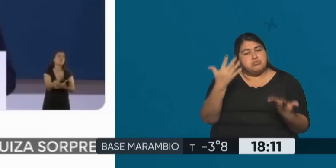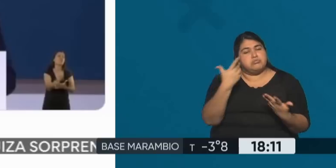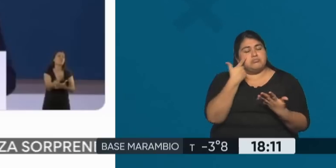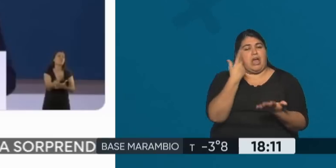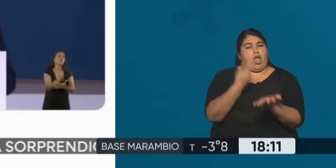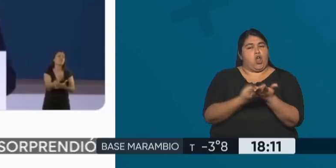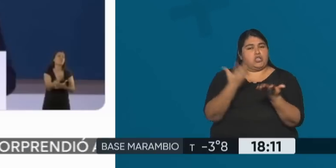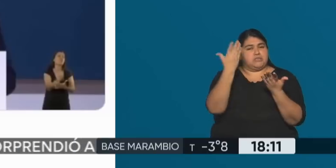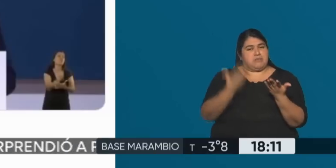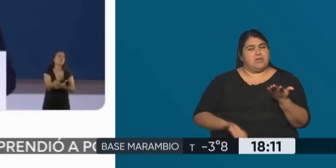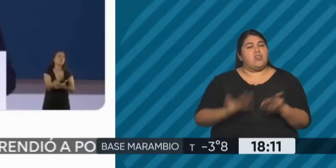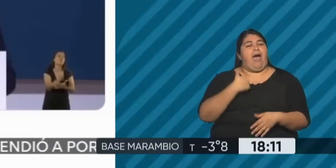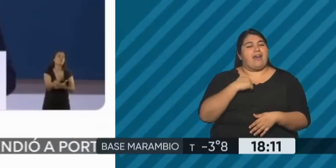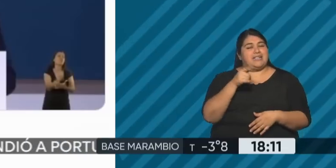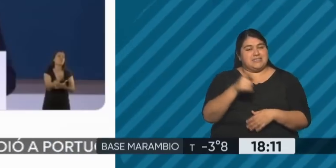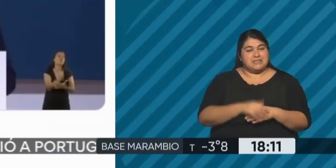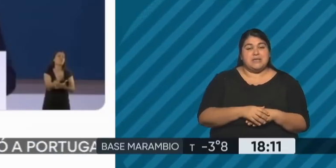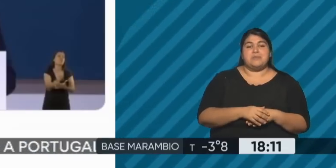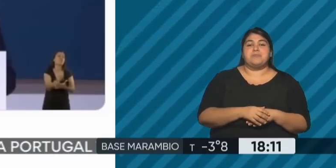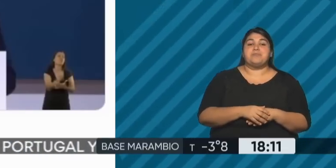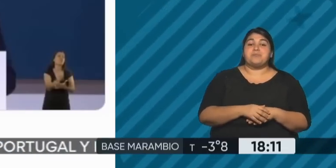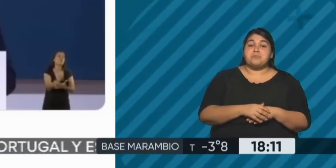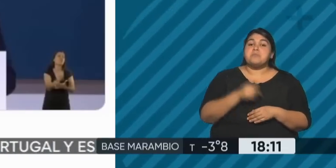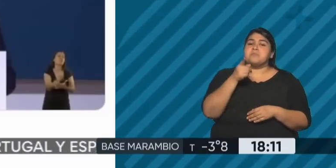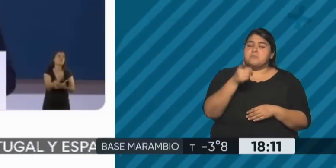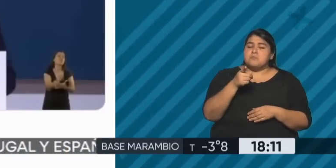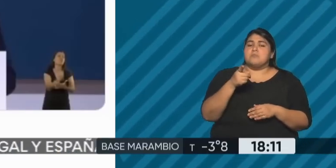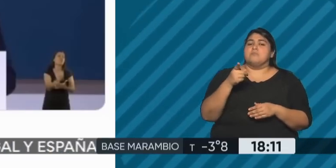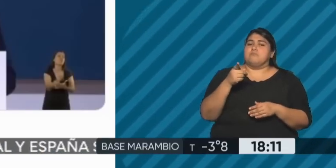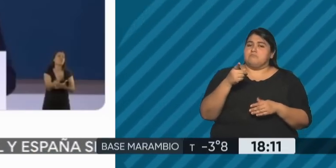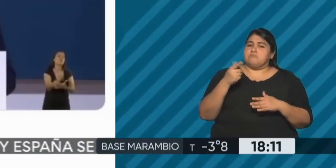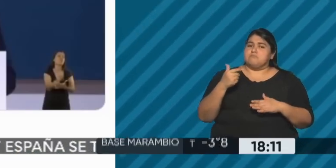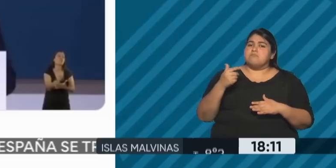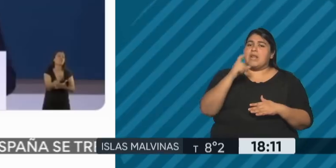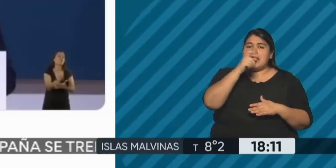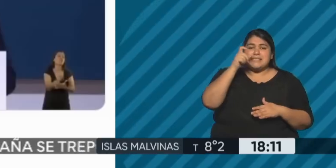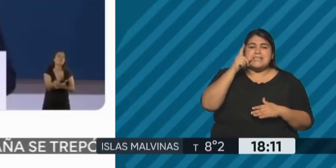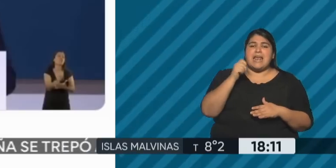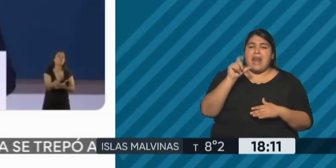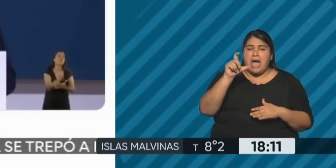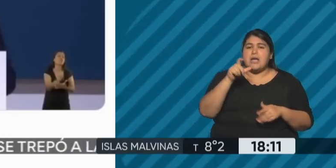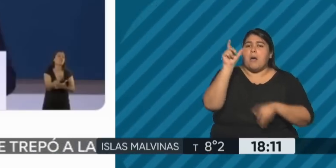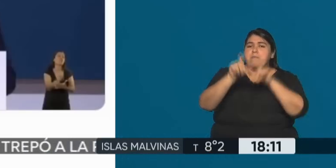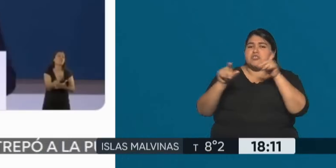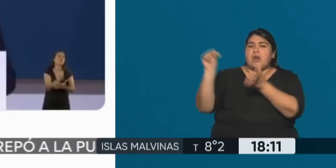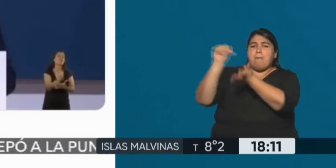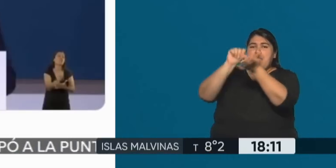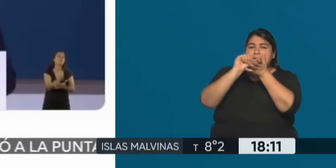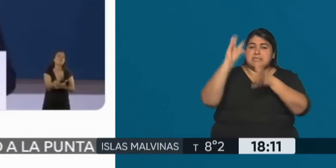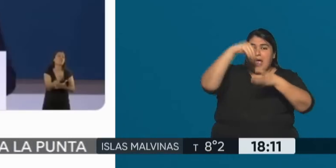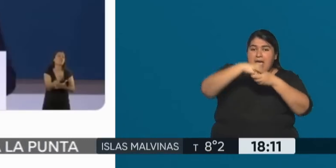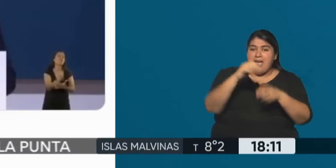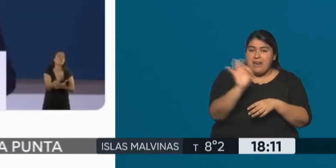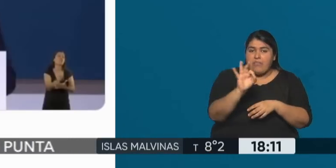de Argentina, Alberto Fernández, por llevar a la voz de la CELAC y de los ausentes a la Cumbre de las Américas,